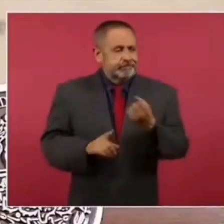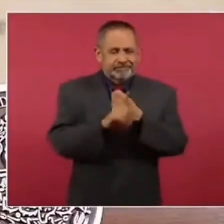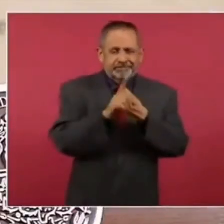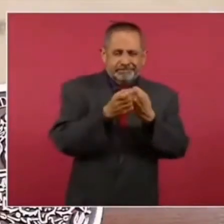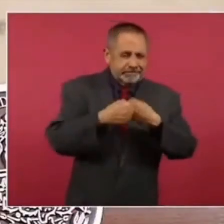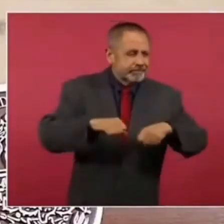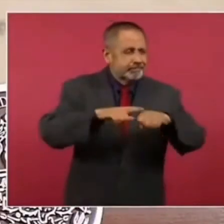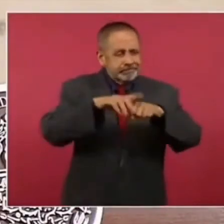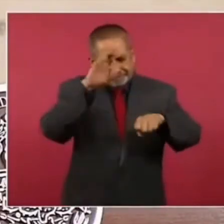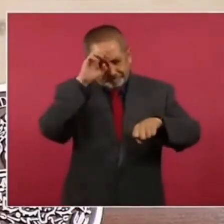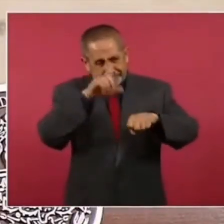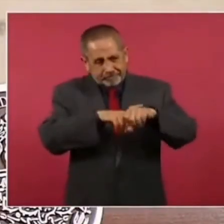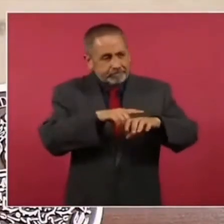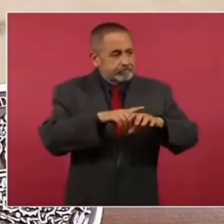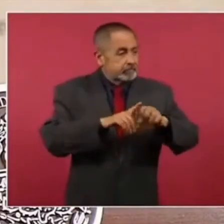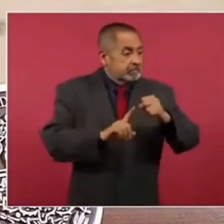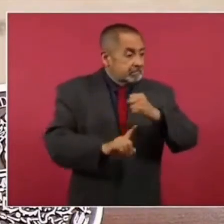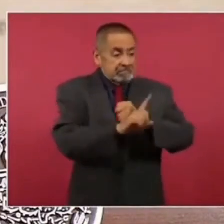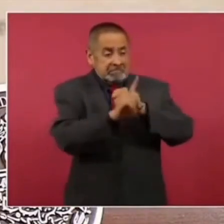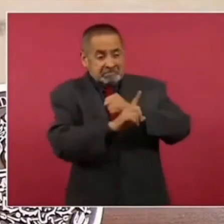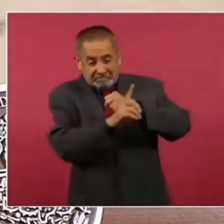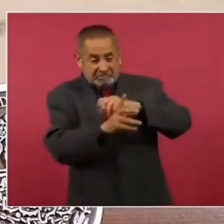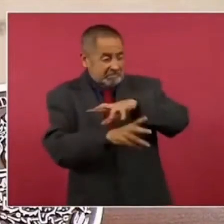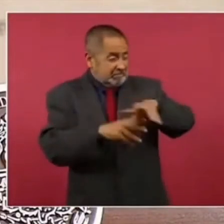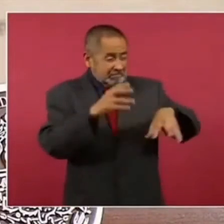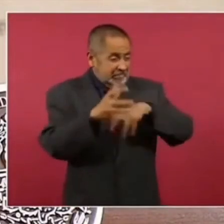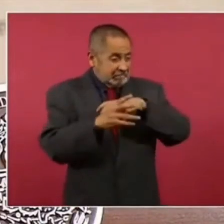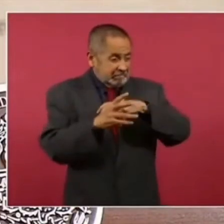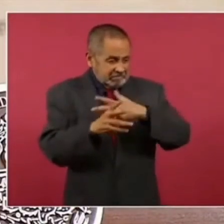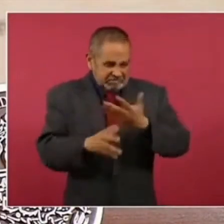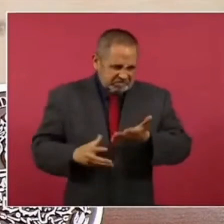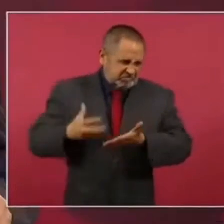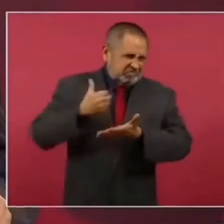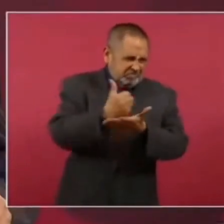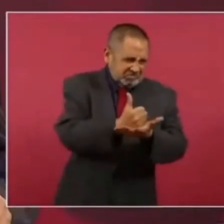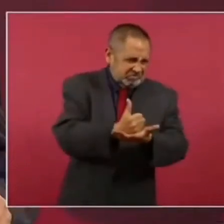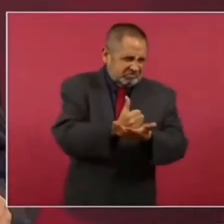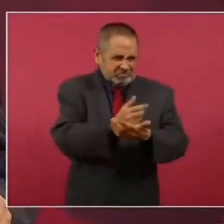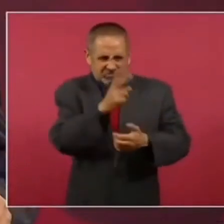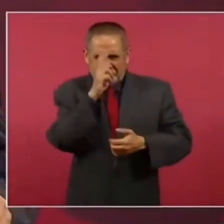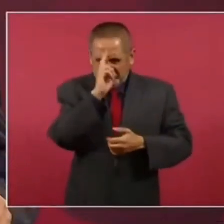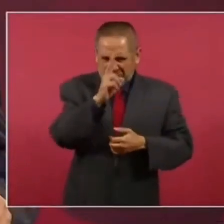culturales, con medidas coercitivas.